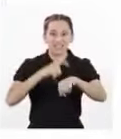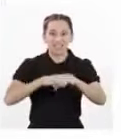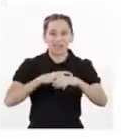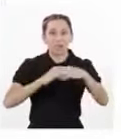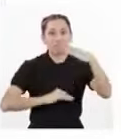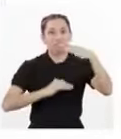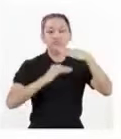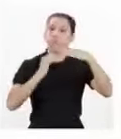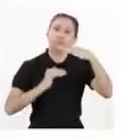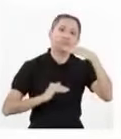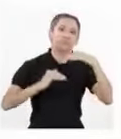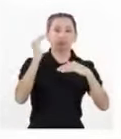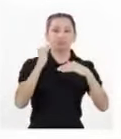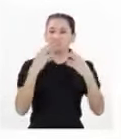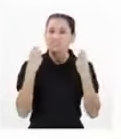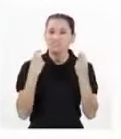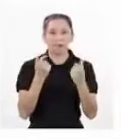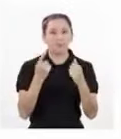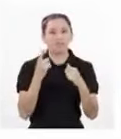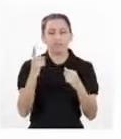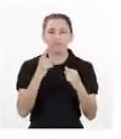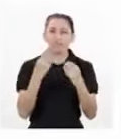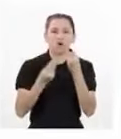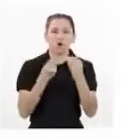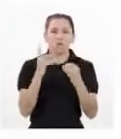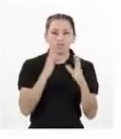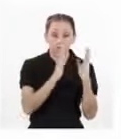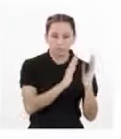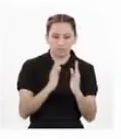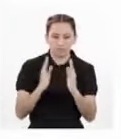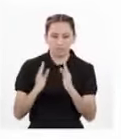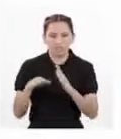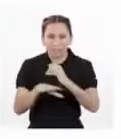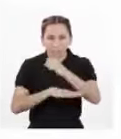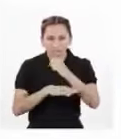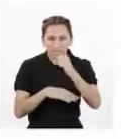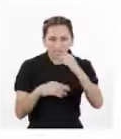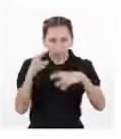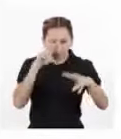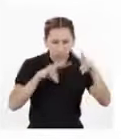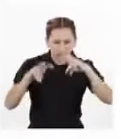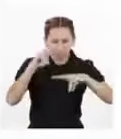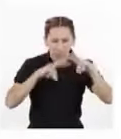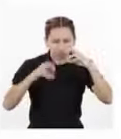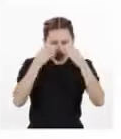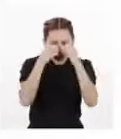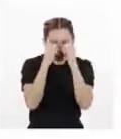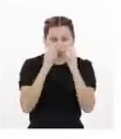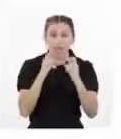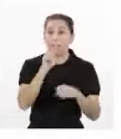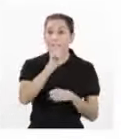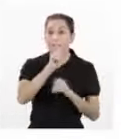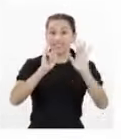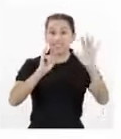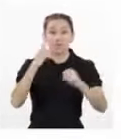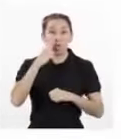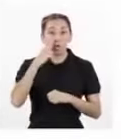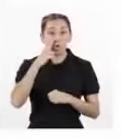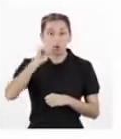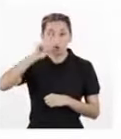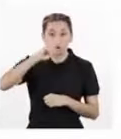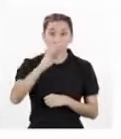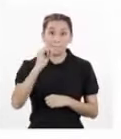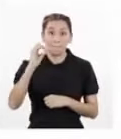Gracias a las rápidas mejoras en las técnicas de secuenciación de bases El 26 de junio del 2000, un anuncio